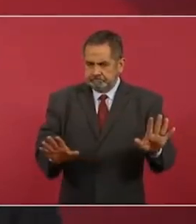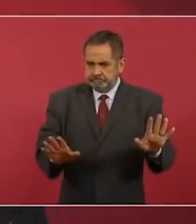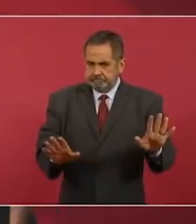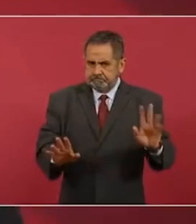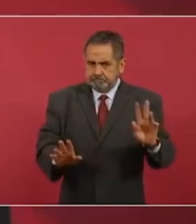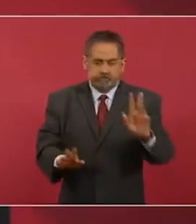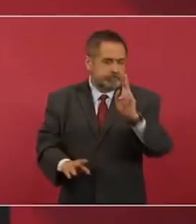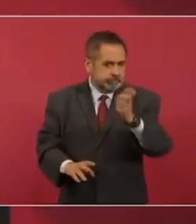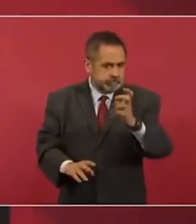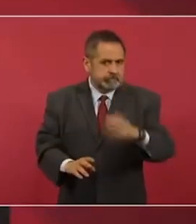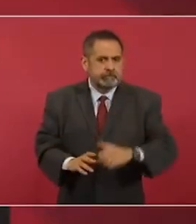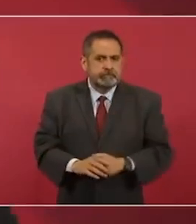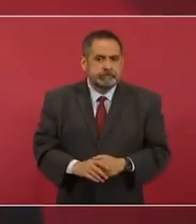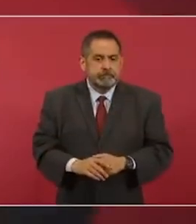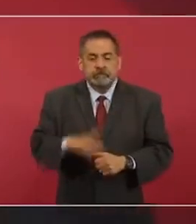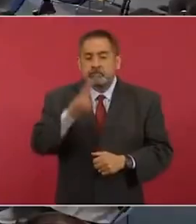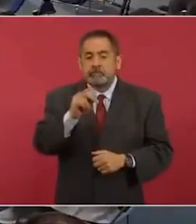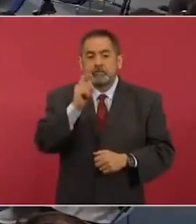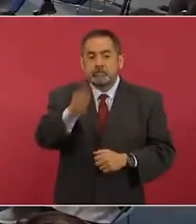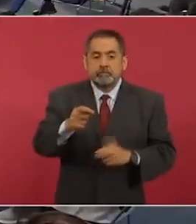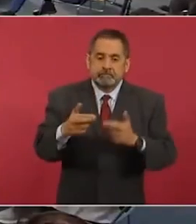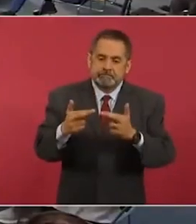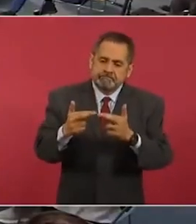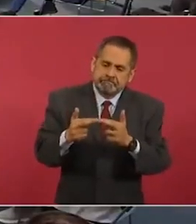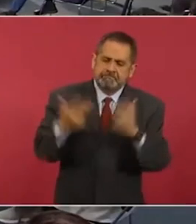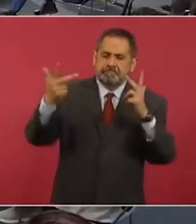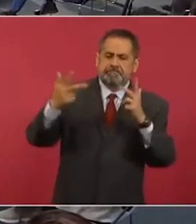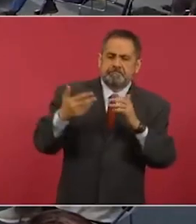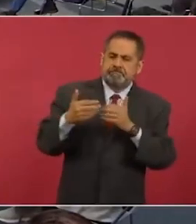Esto no significa ruptura.